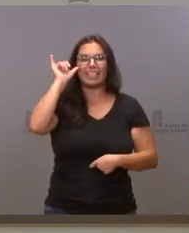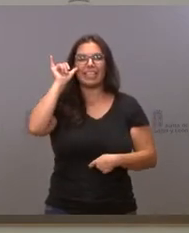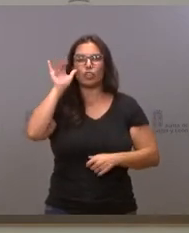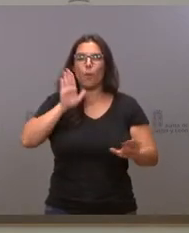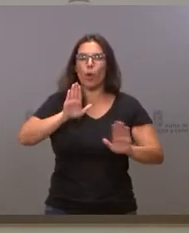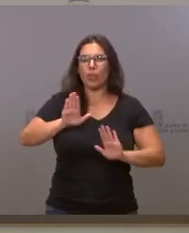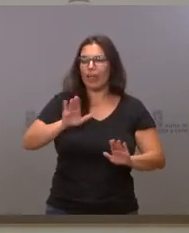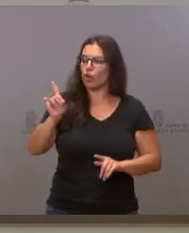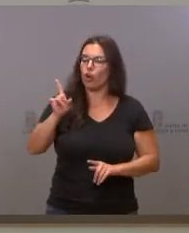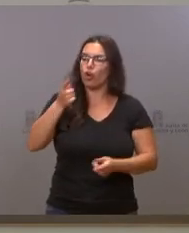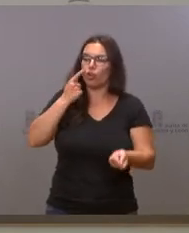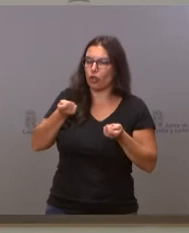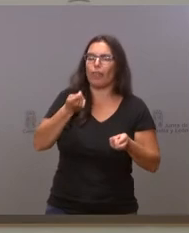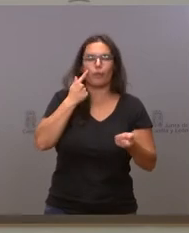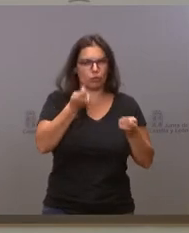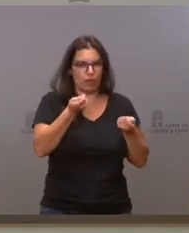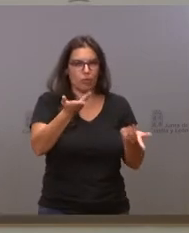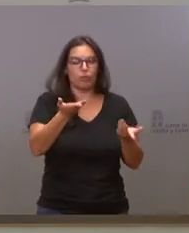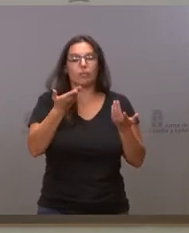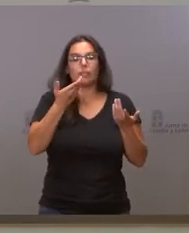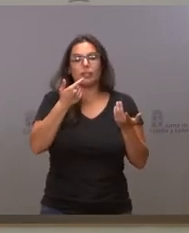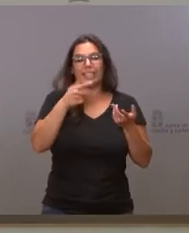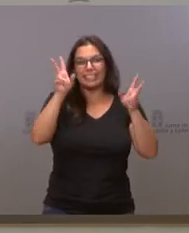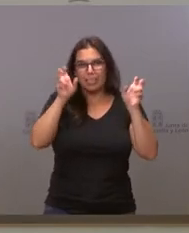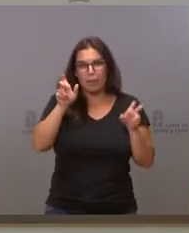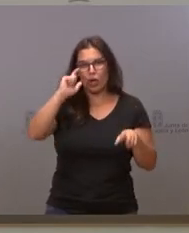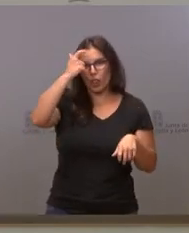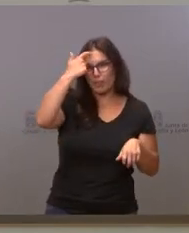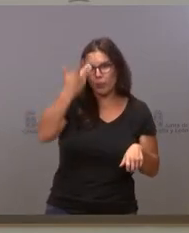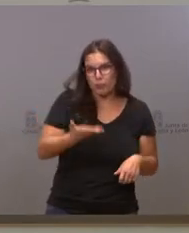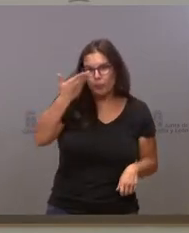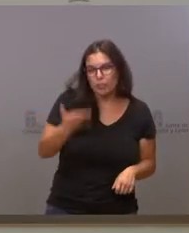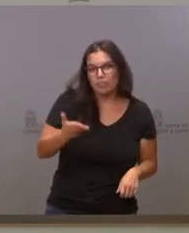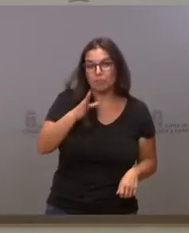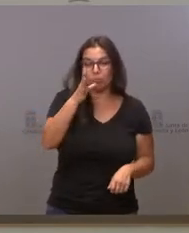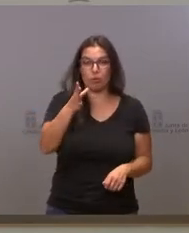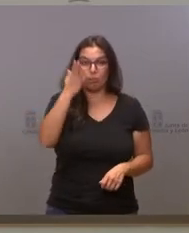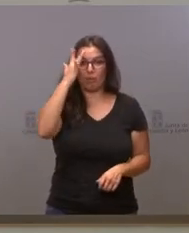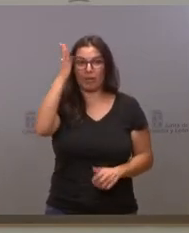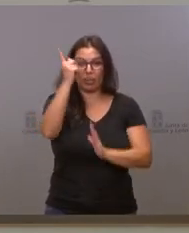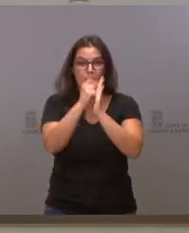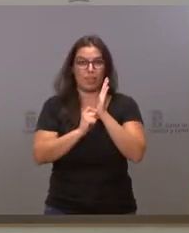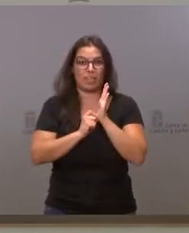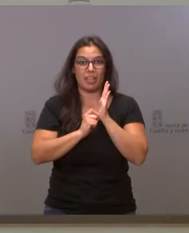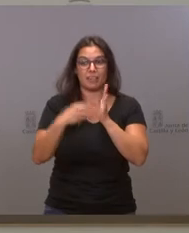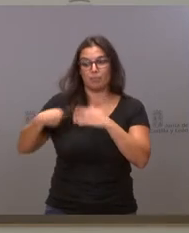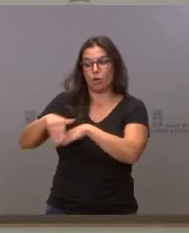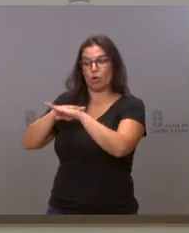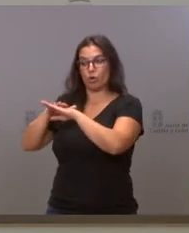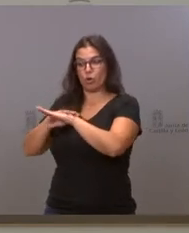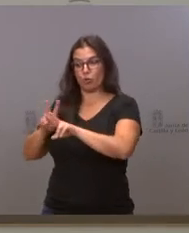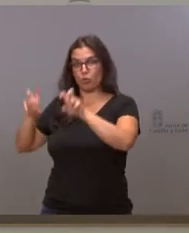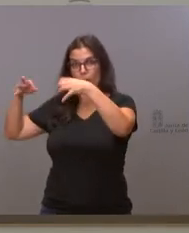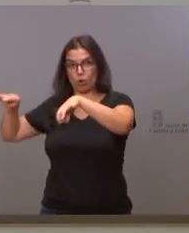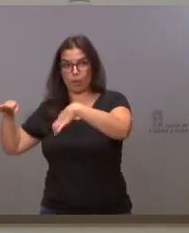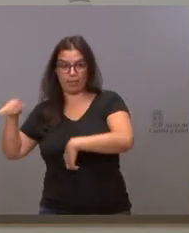Controlado, controlado. Controlado, perdón. Se trata de una cuestión de términos, porque me imagino que las medidas establecidas por el Gobierno dentro de la nueva normalidad